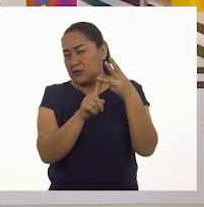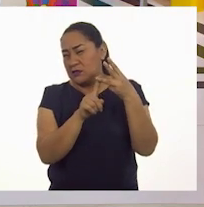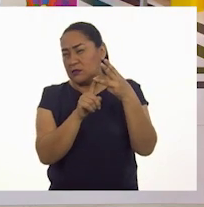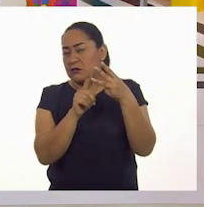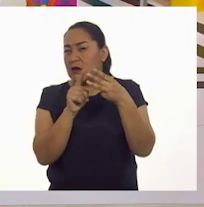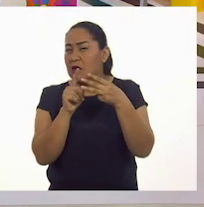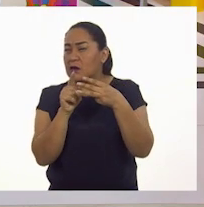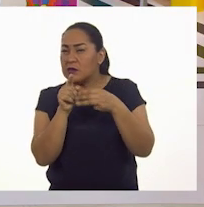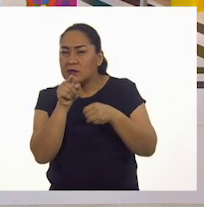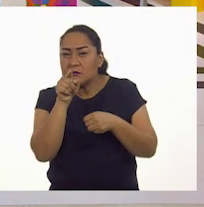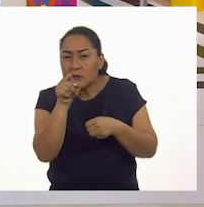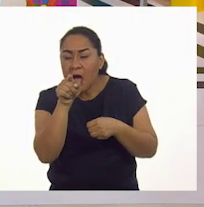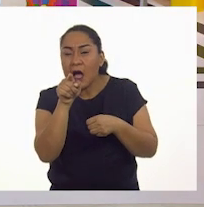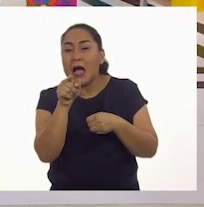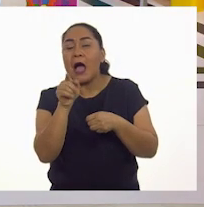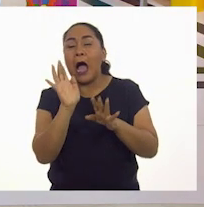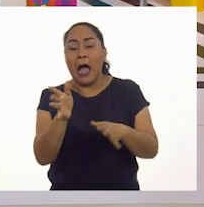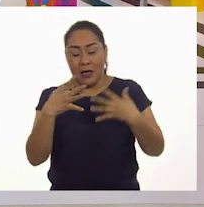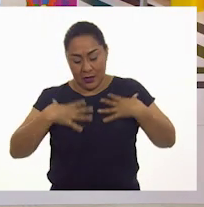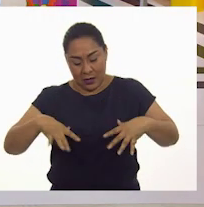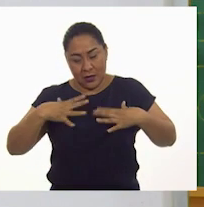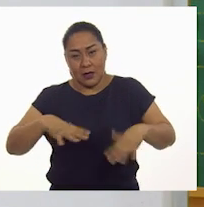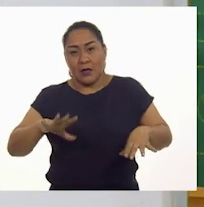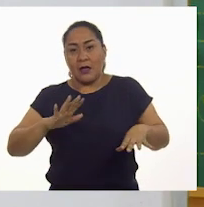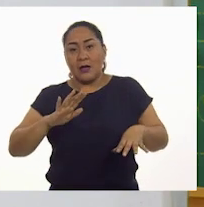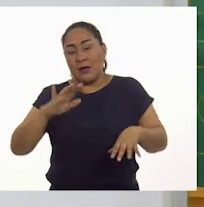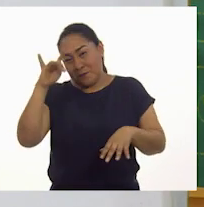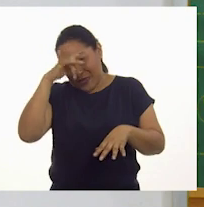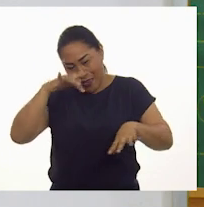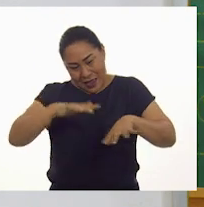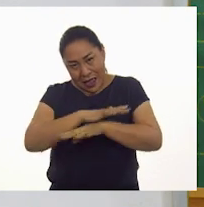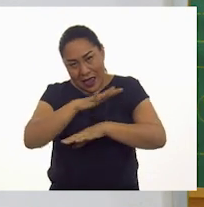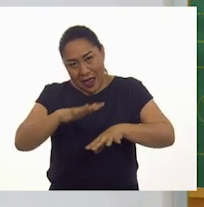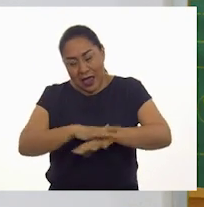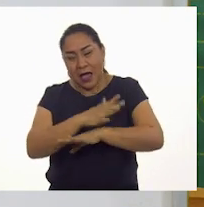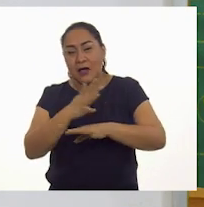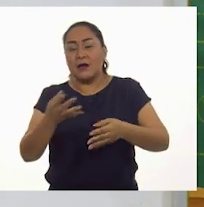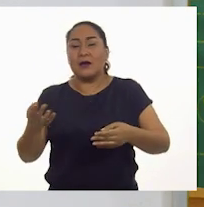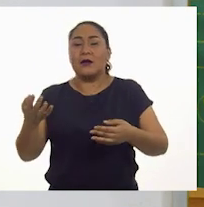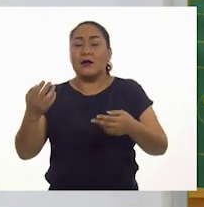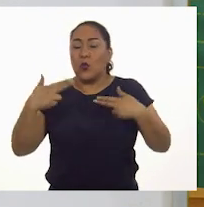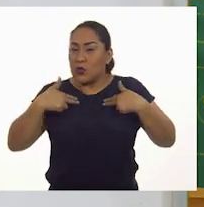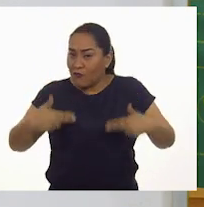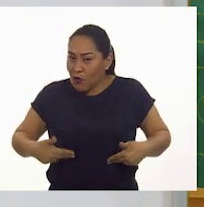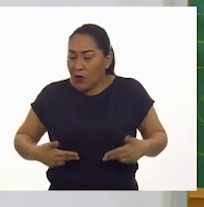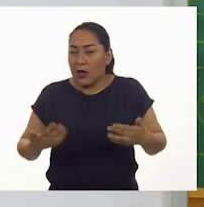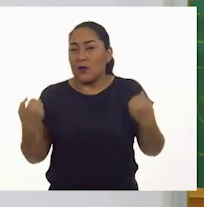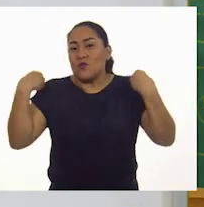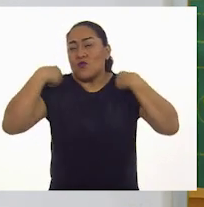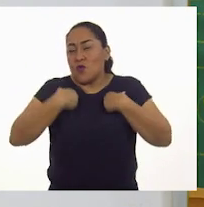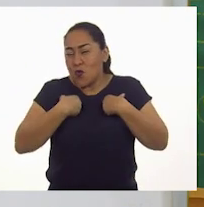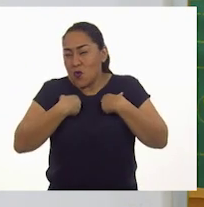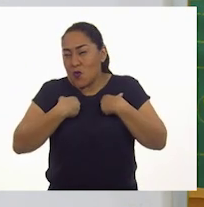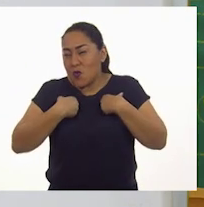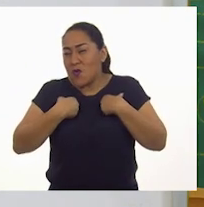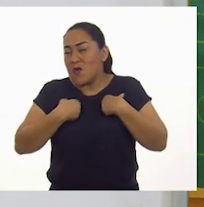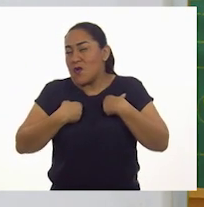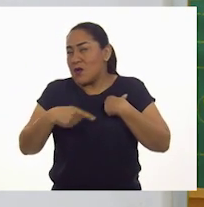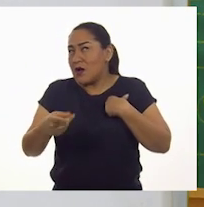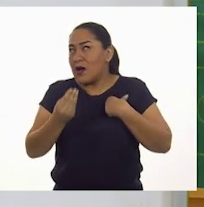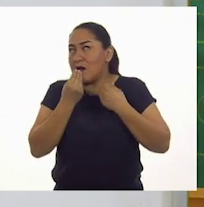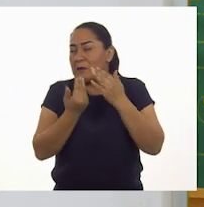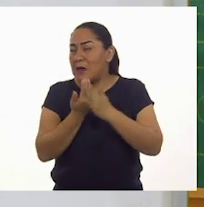esta? Aquí ya está lista, se cambió la pijama, se puso el uniforme, lleva su mochila y seguramente ya